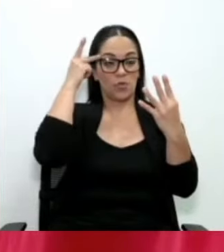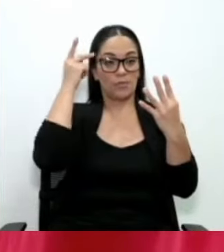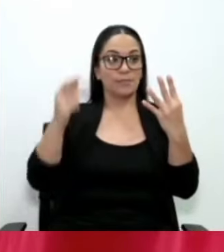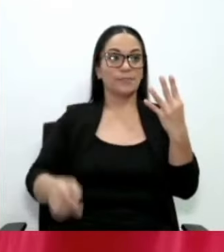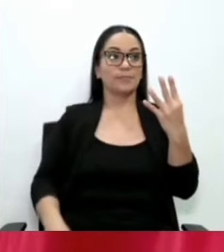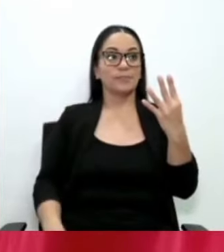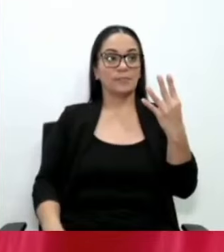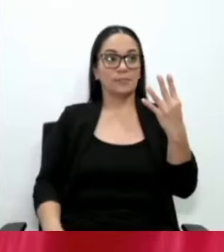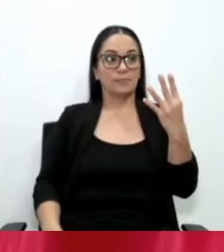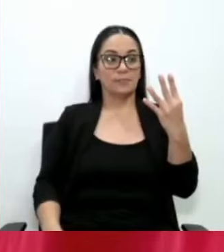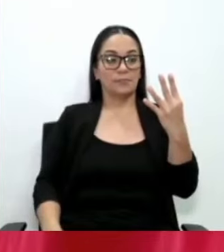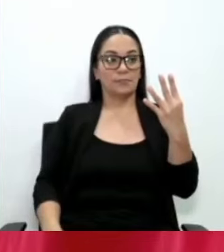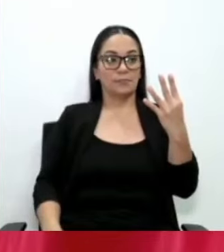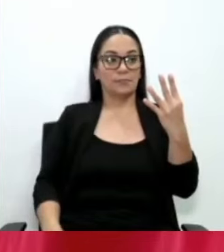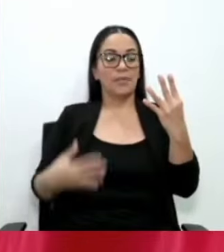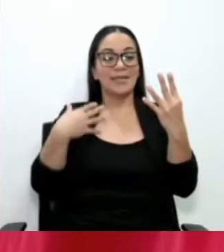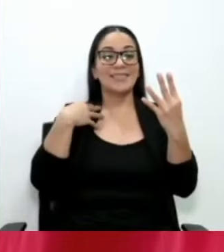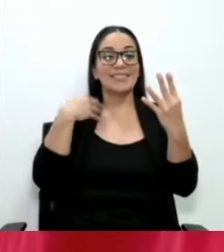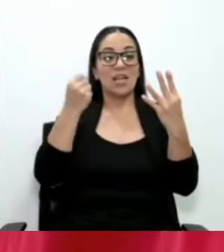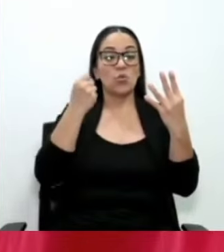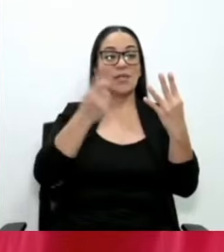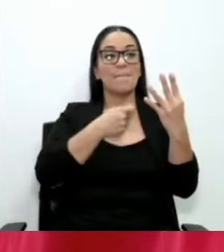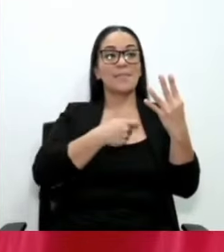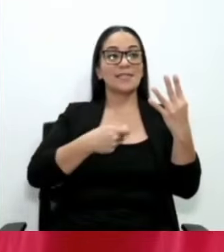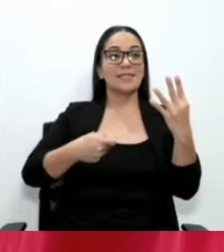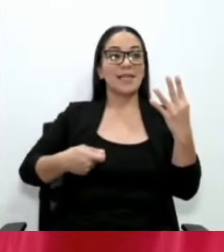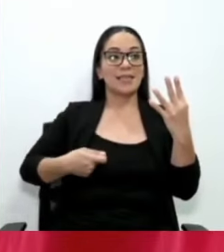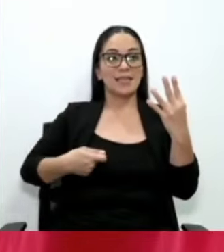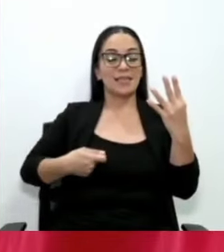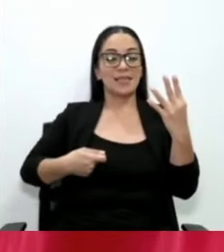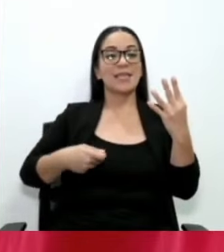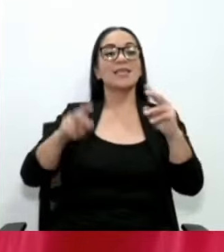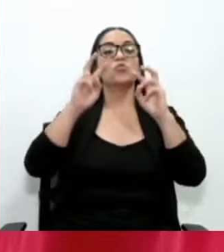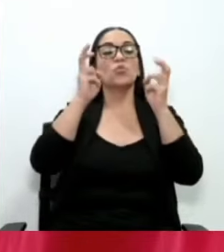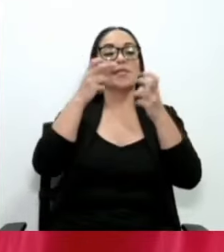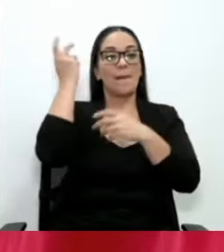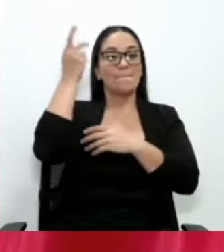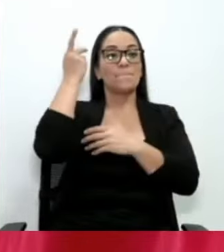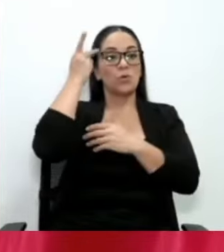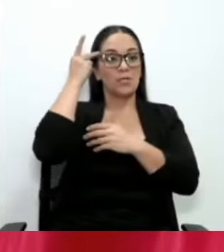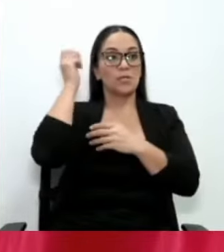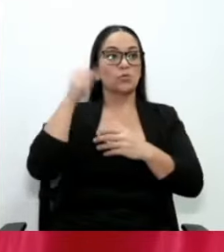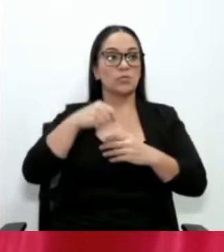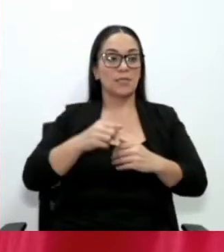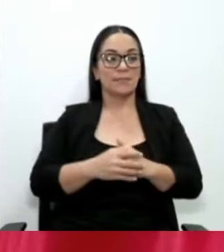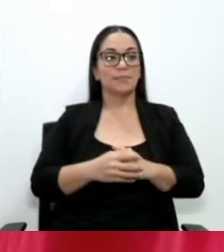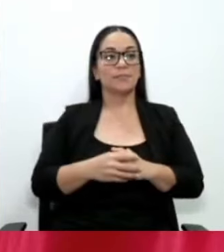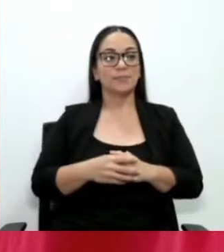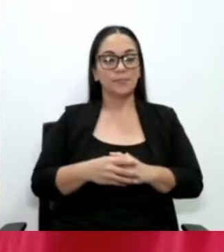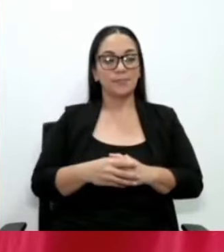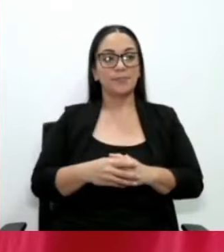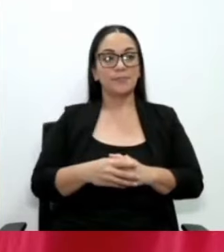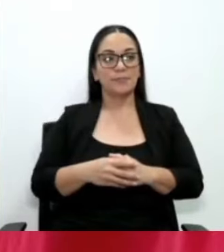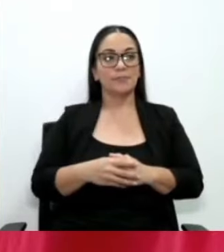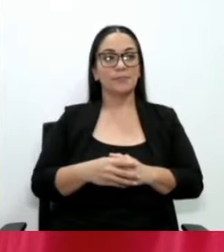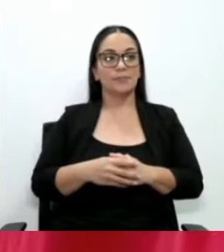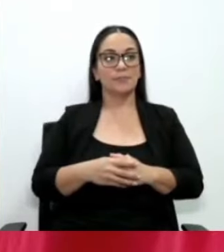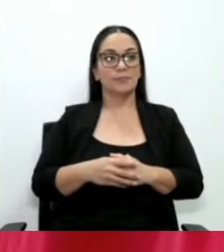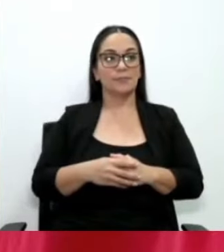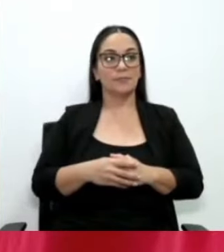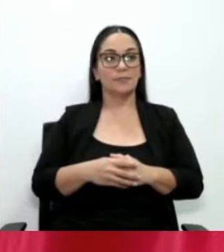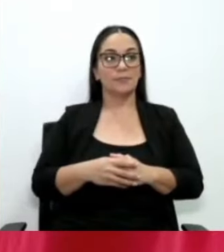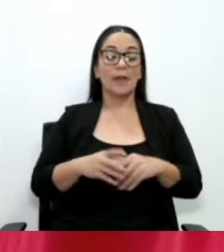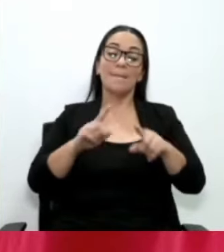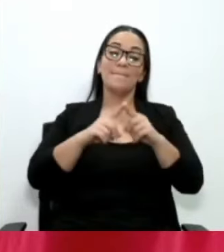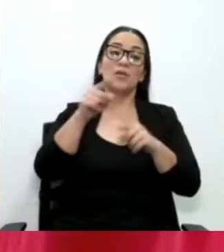La salud del mandatario es un tema político. Y los muertos que ustedes